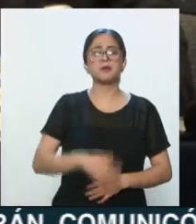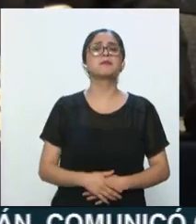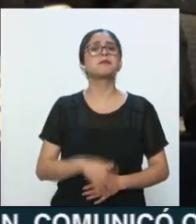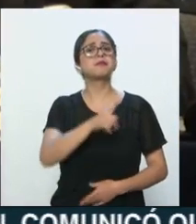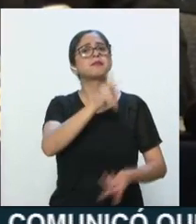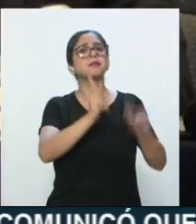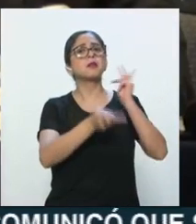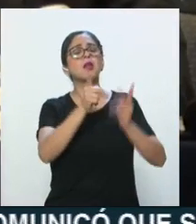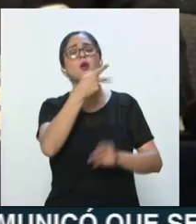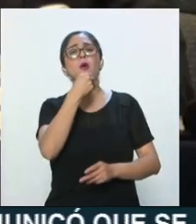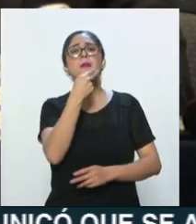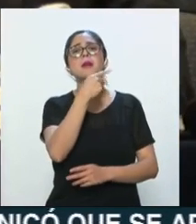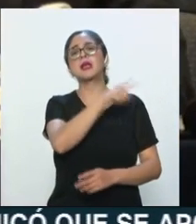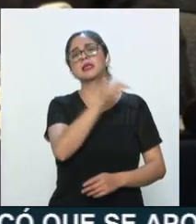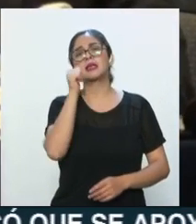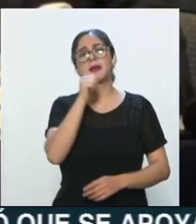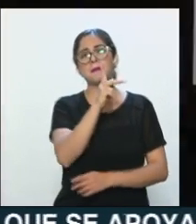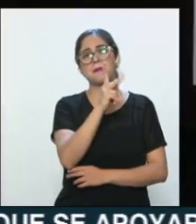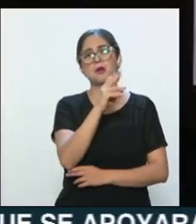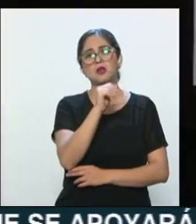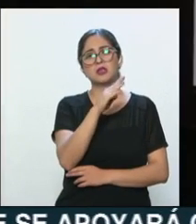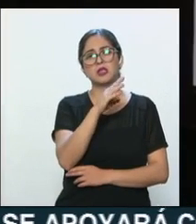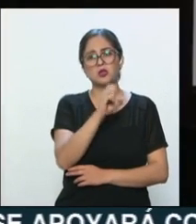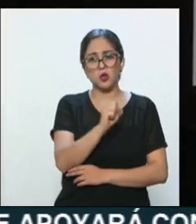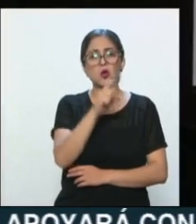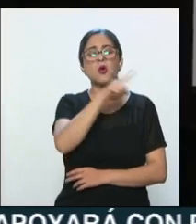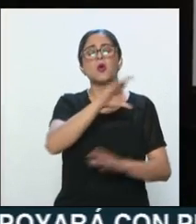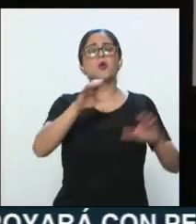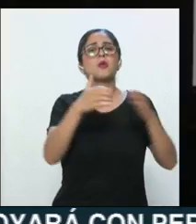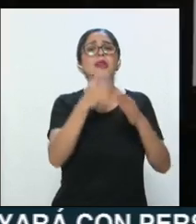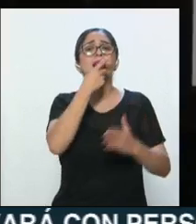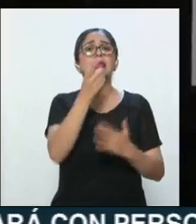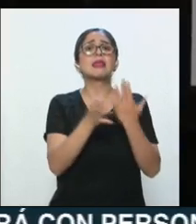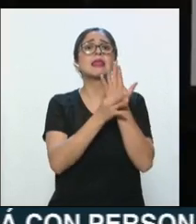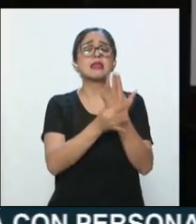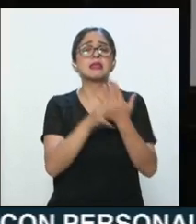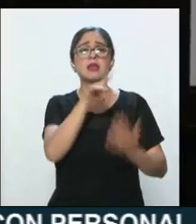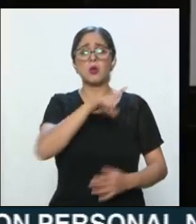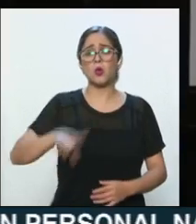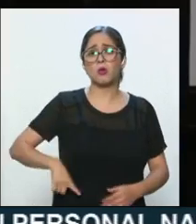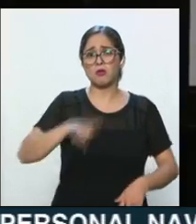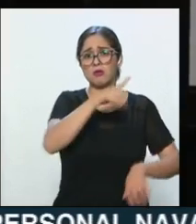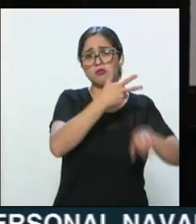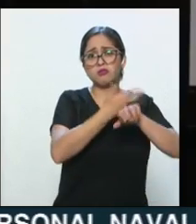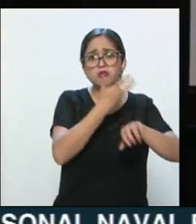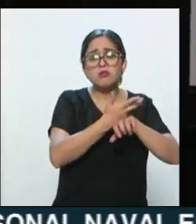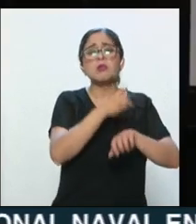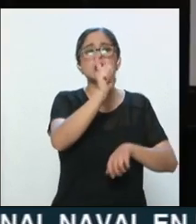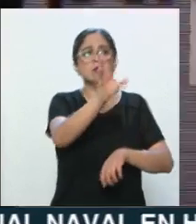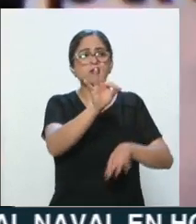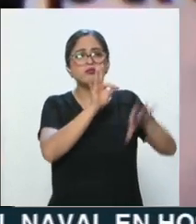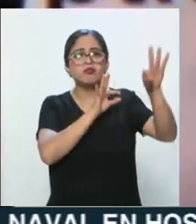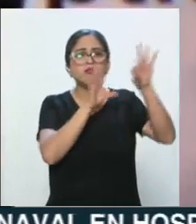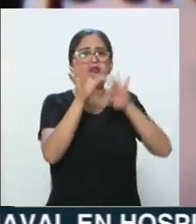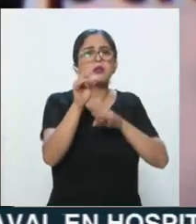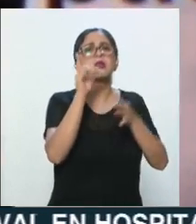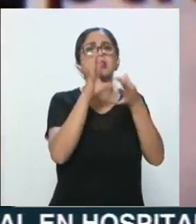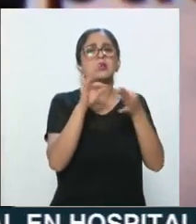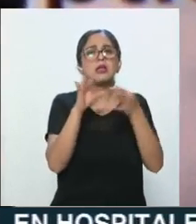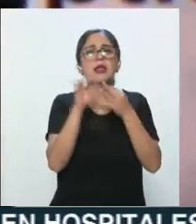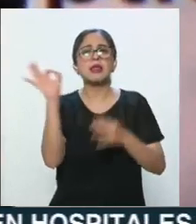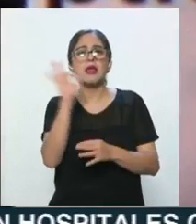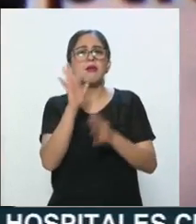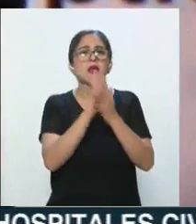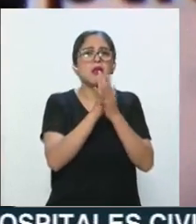Proceso, la ahora asesor principal de Albright Stonebridge Group, señaló que el gobierno de Estados Unidos recopiló rumores e información sobre la